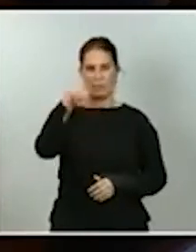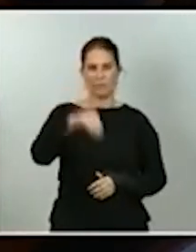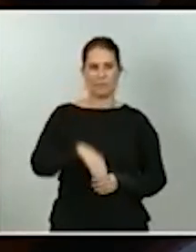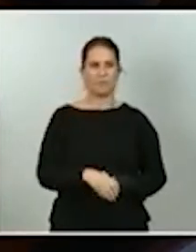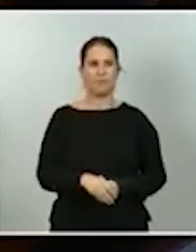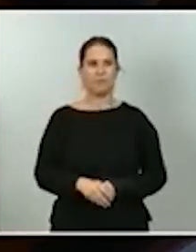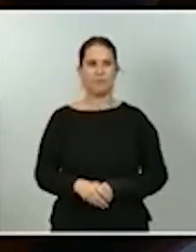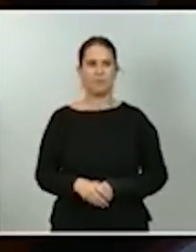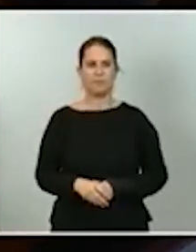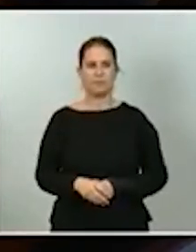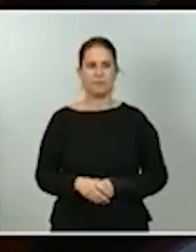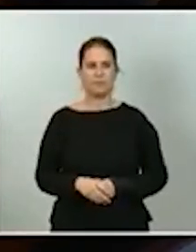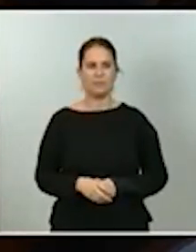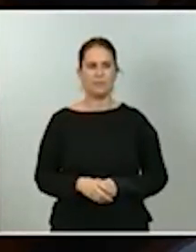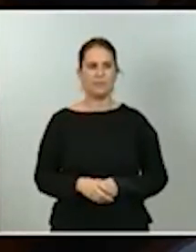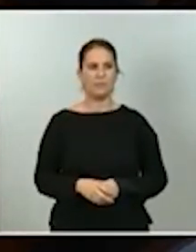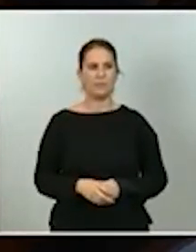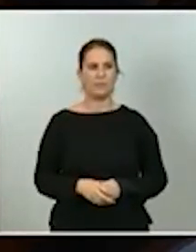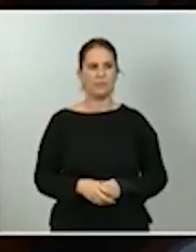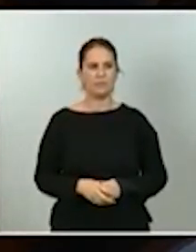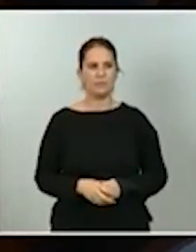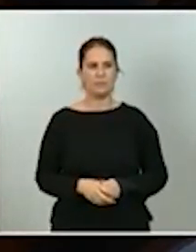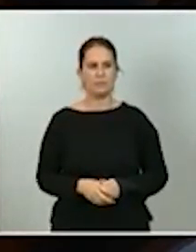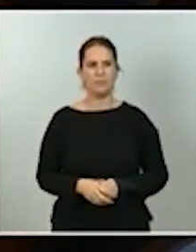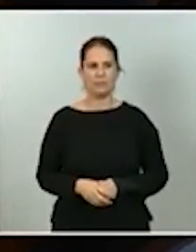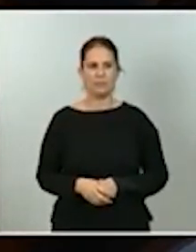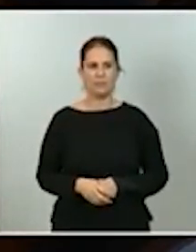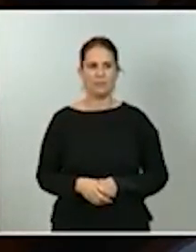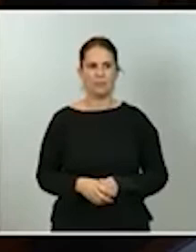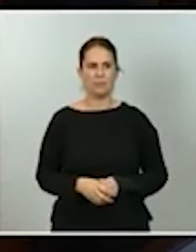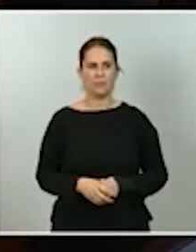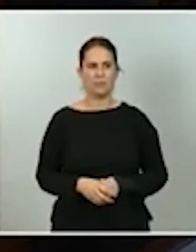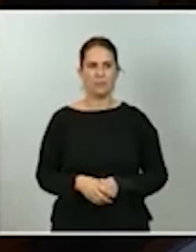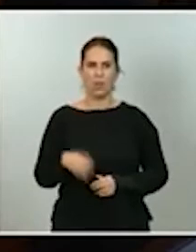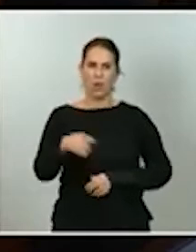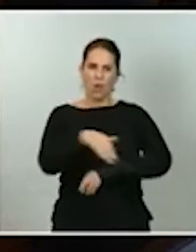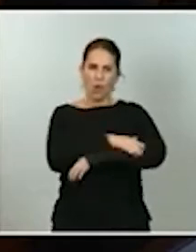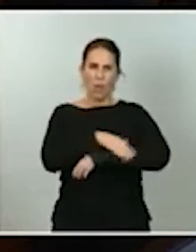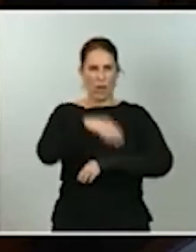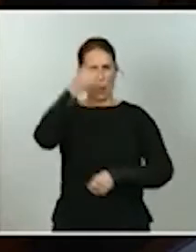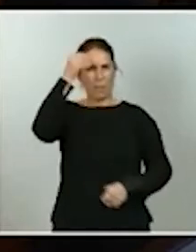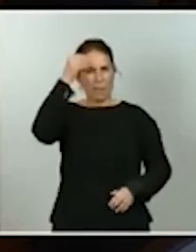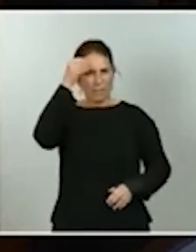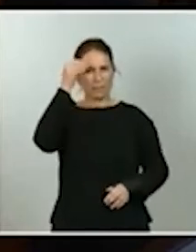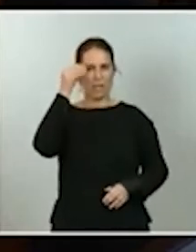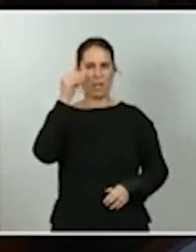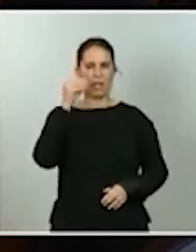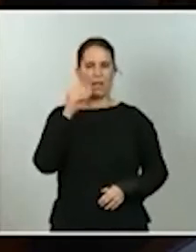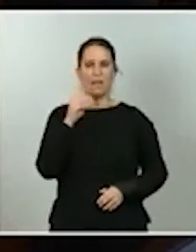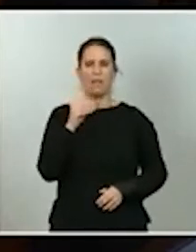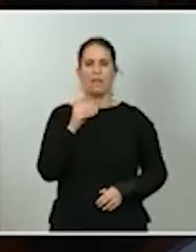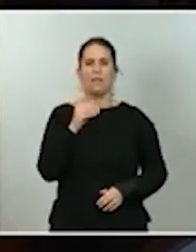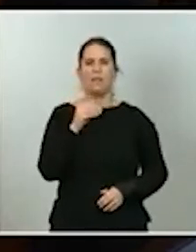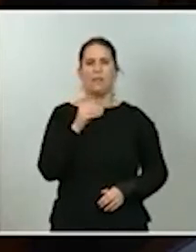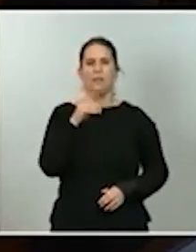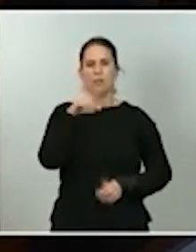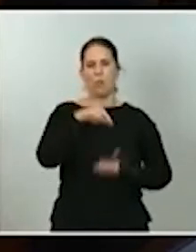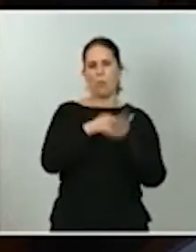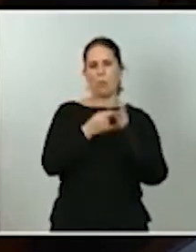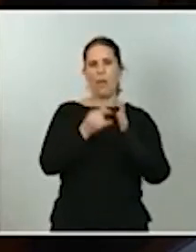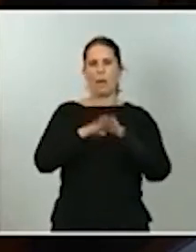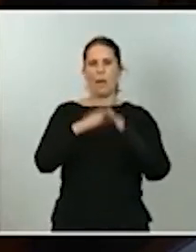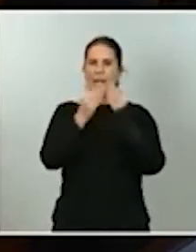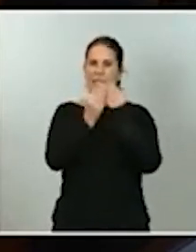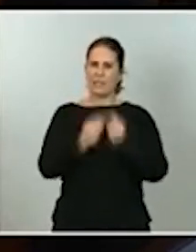si cree que el Gobierno, cree que puede interferir en su plan de distensión política con